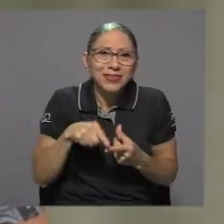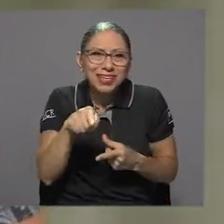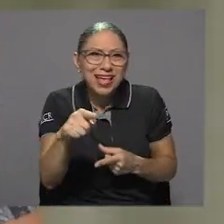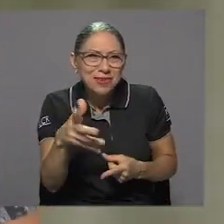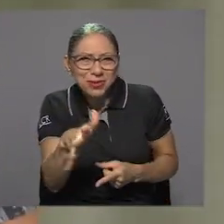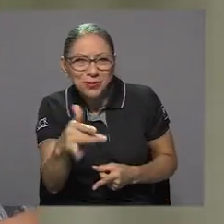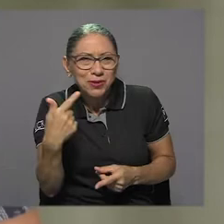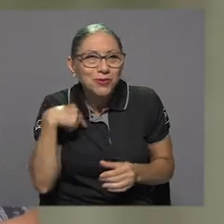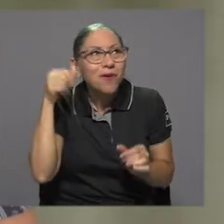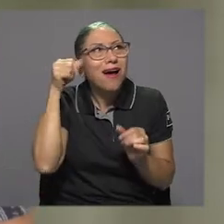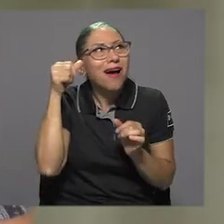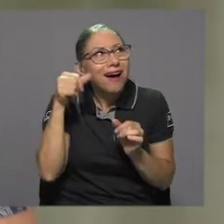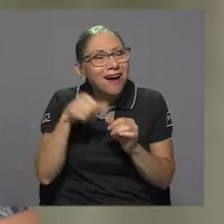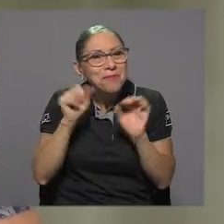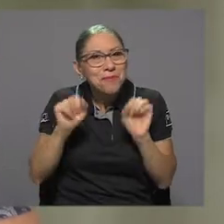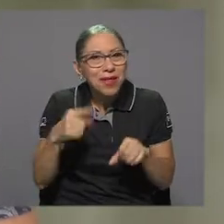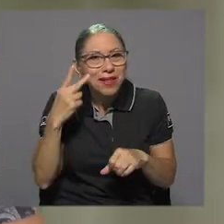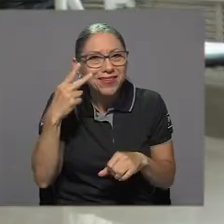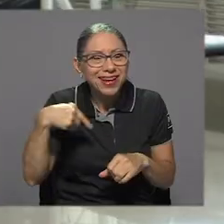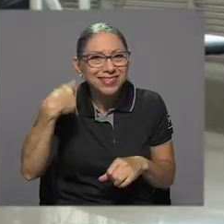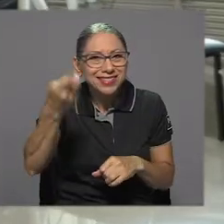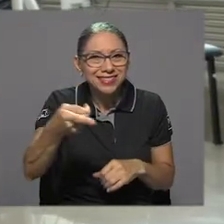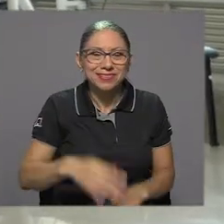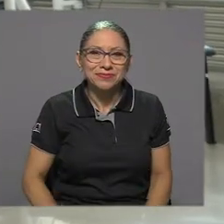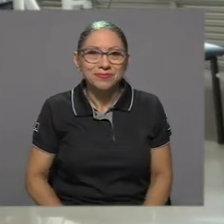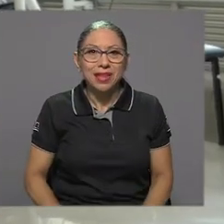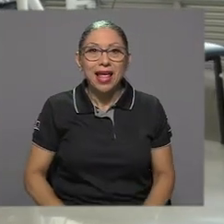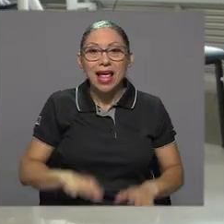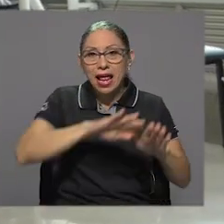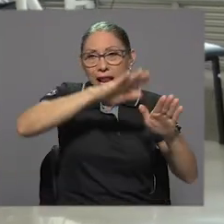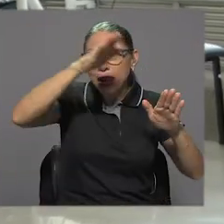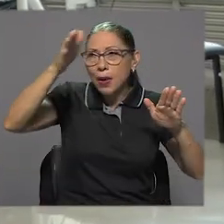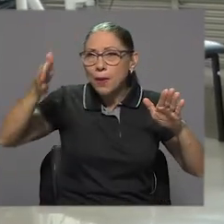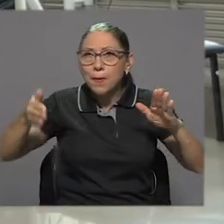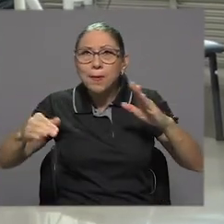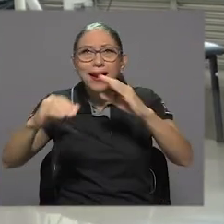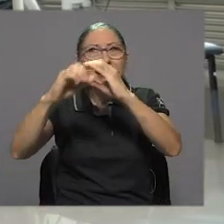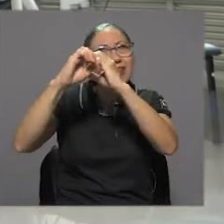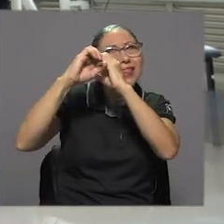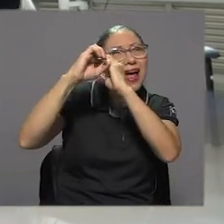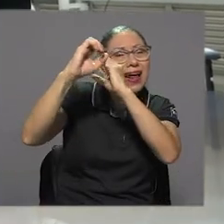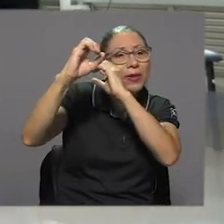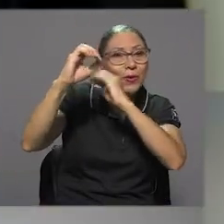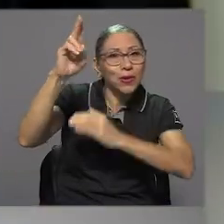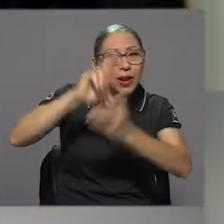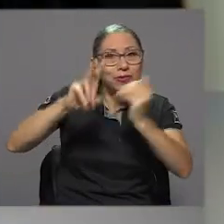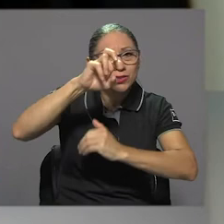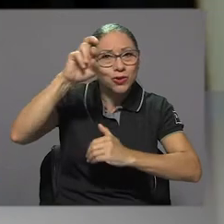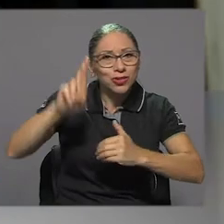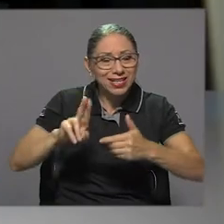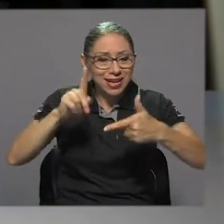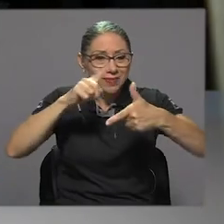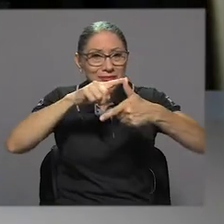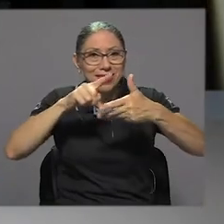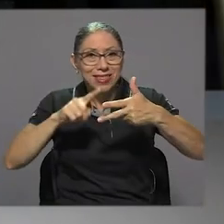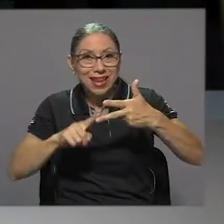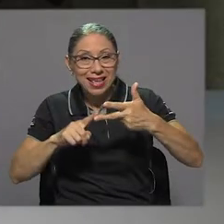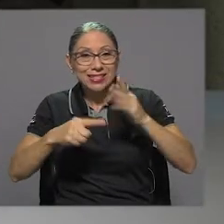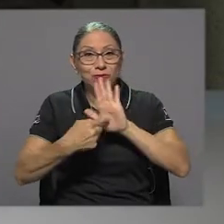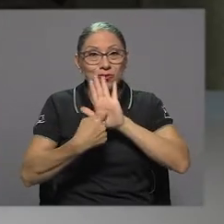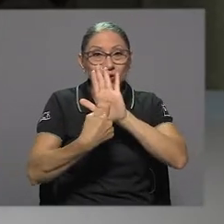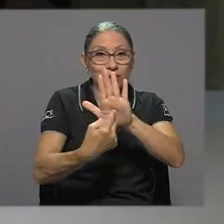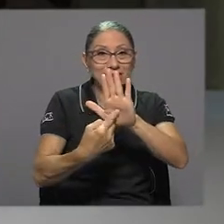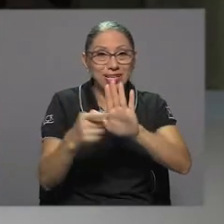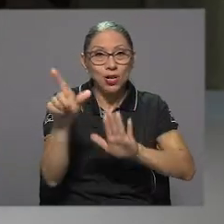entonces ahí más o menos uno las recuerda para poder verlas. El planetario de la universidad de Costa Rica tiene tres